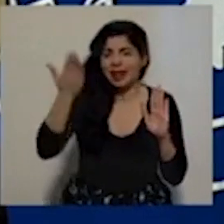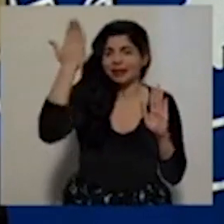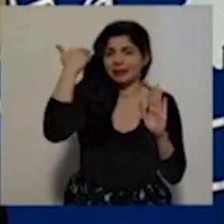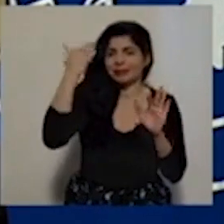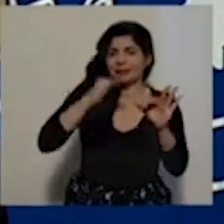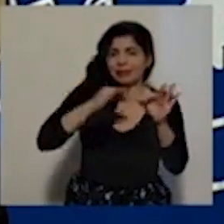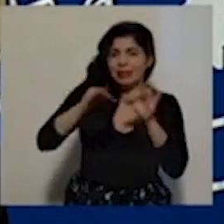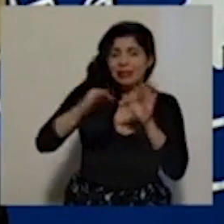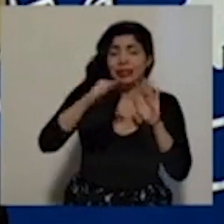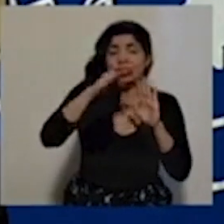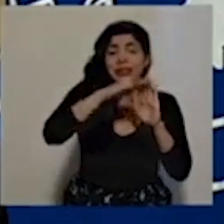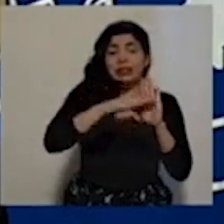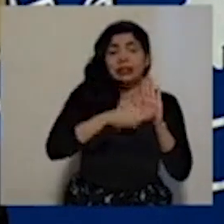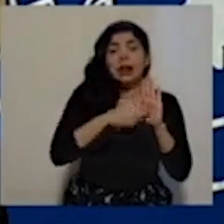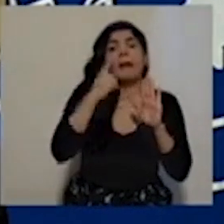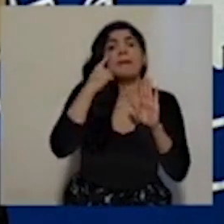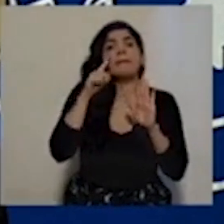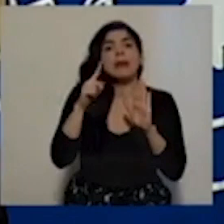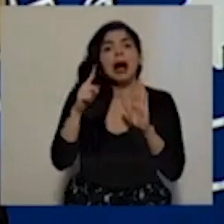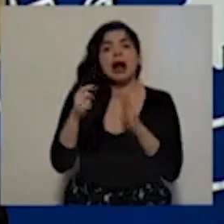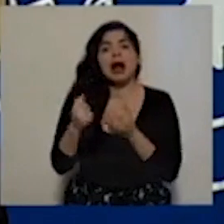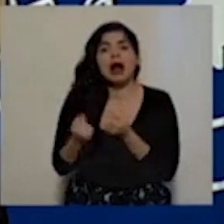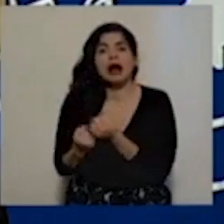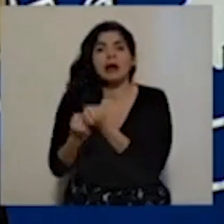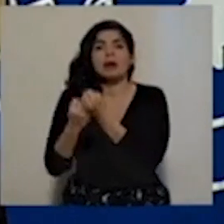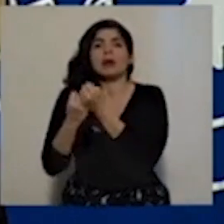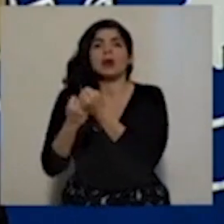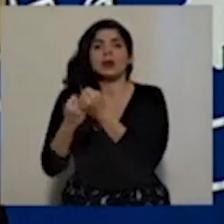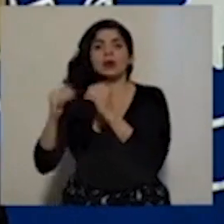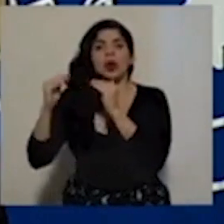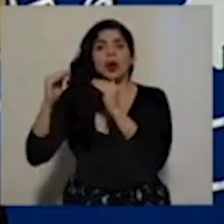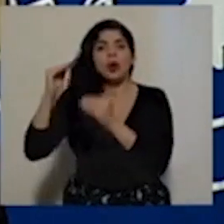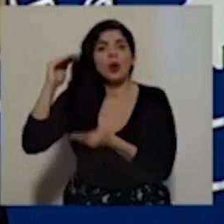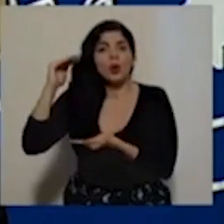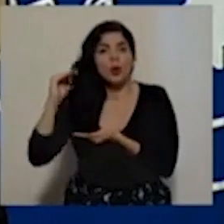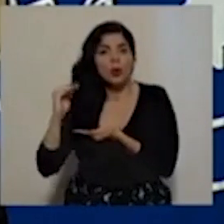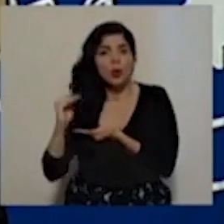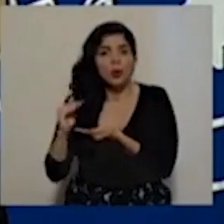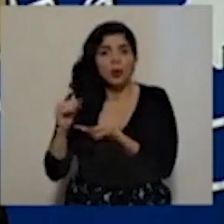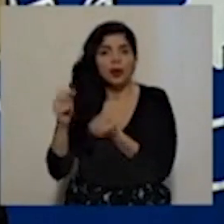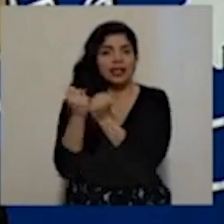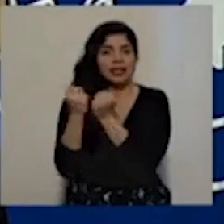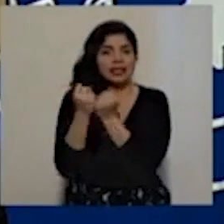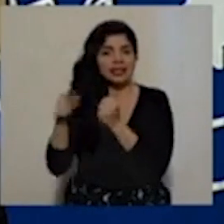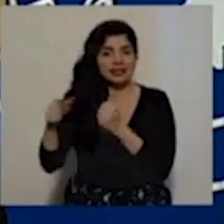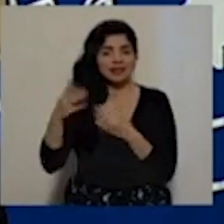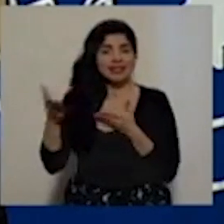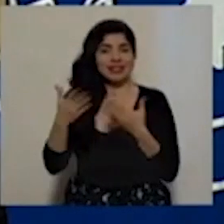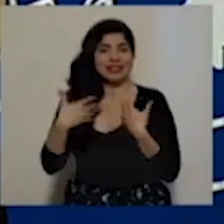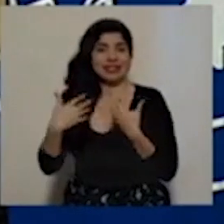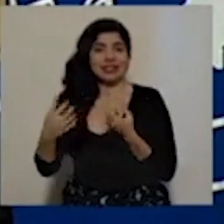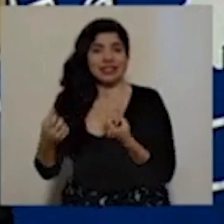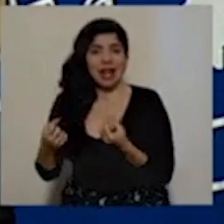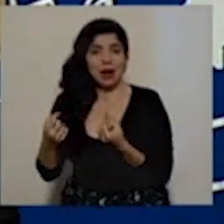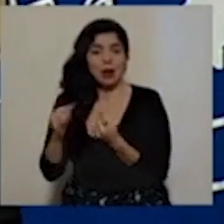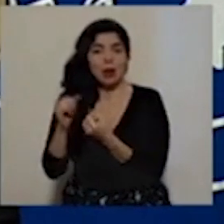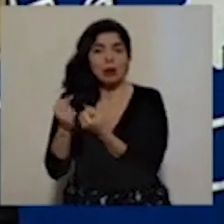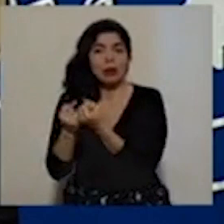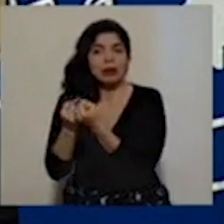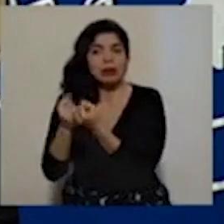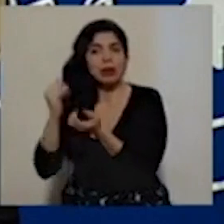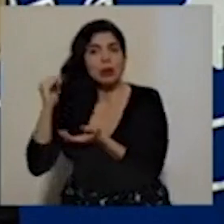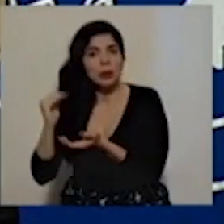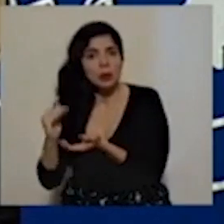ocasiones, es darle un respiro a los servicios de salud y a las camas. Volviendo un poco a la pregunta de don Edgar, antes,